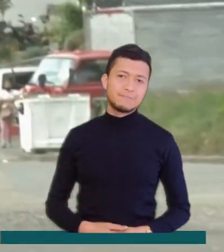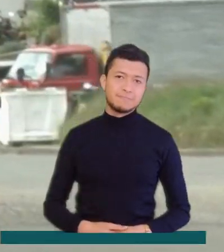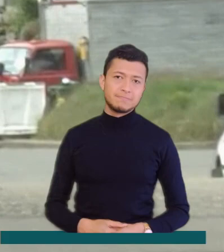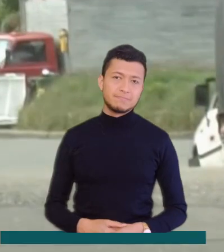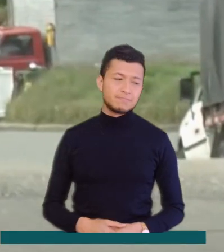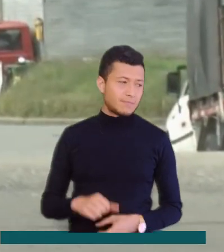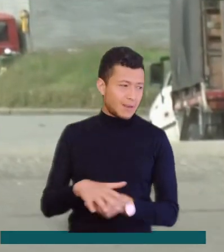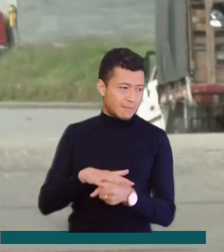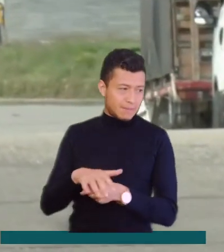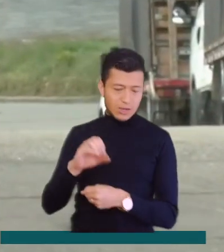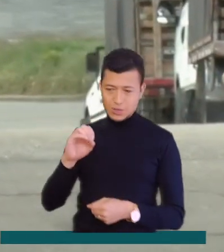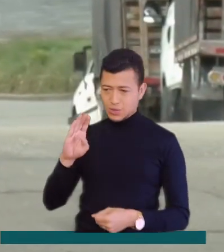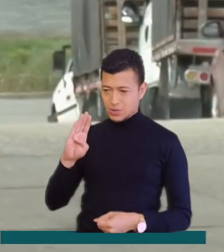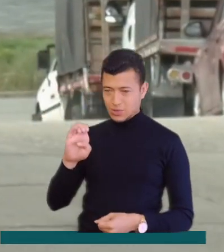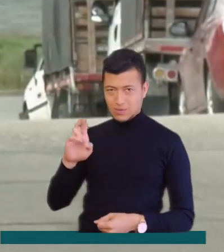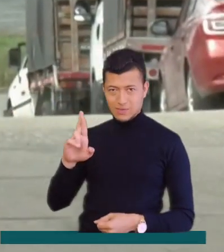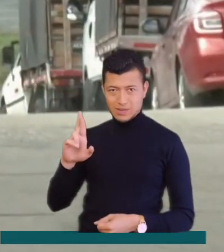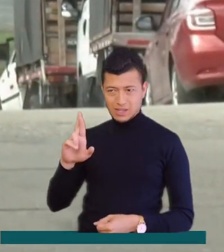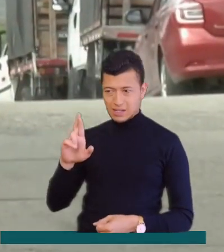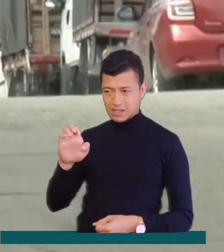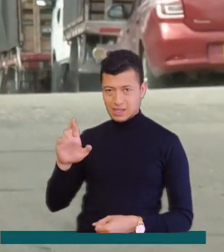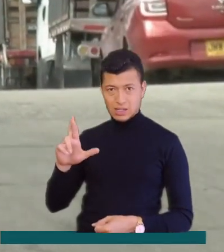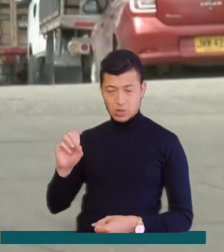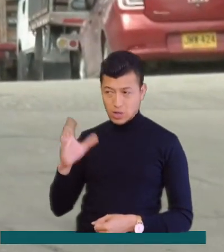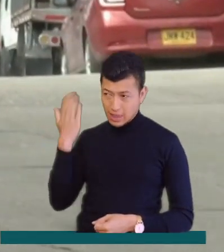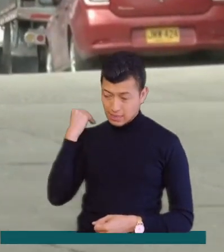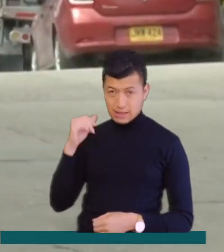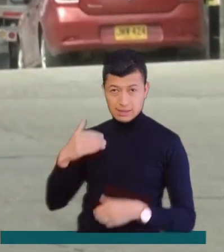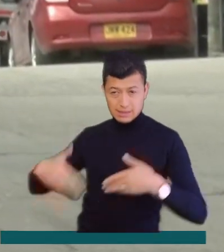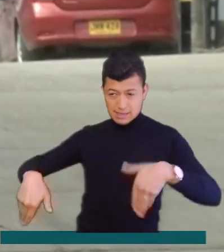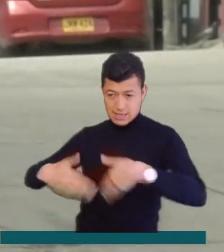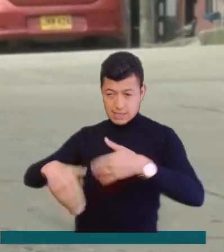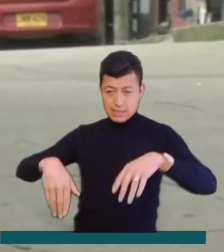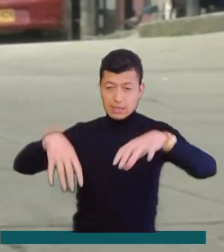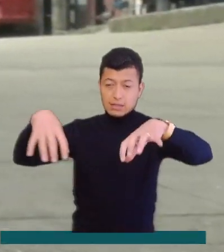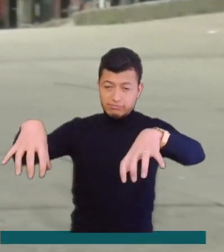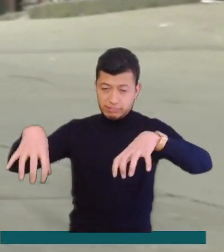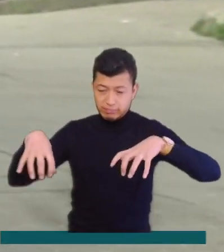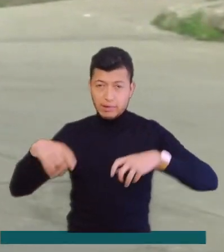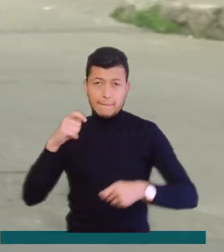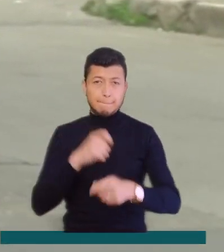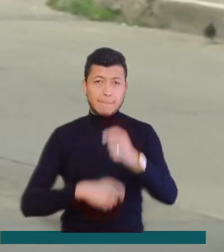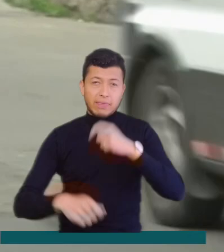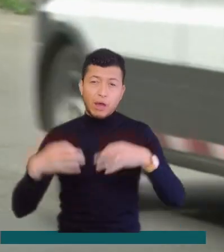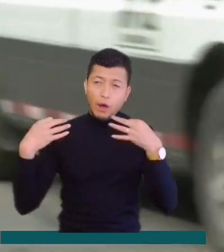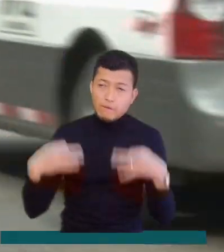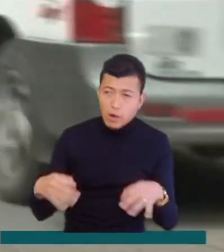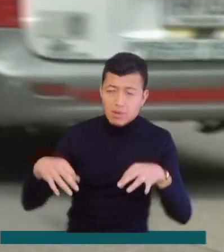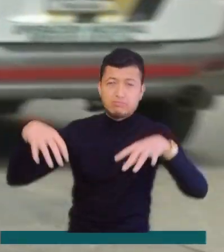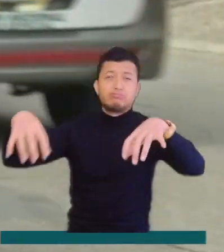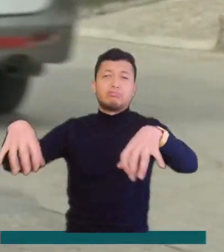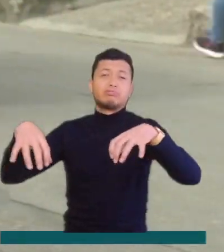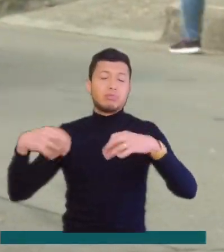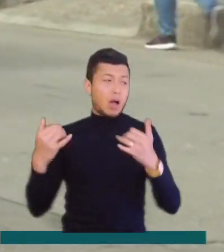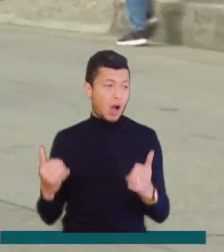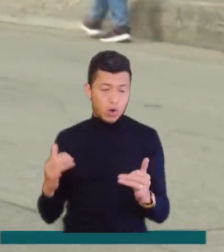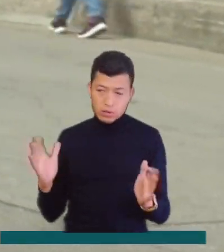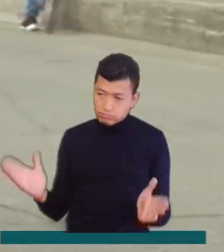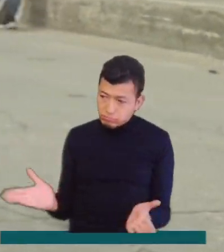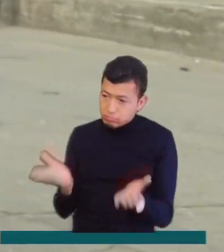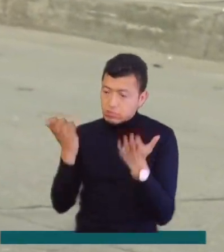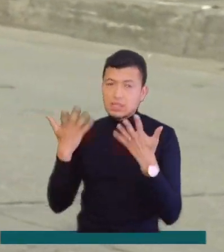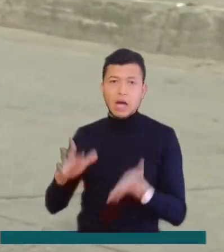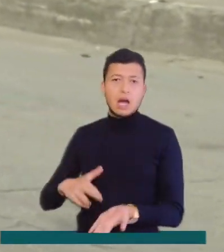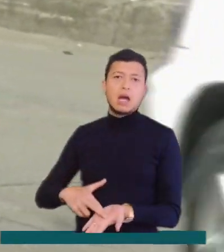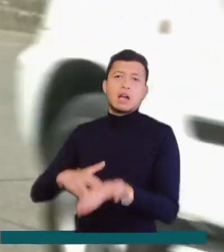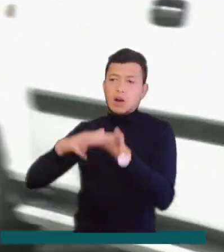Este es el barrio obrero donde tradicionalmente estas calles estaban llenas de vendedores informales. En la actualidad